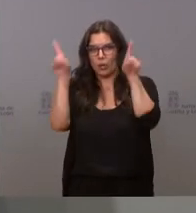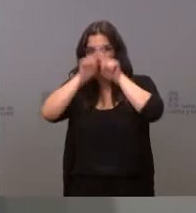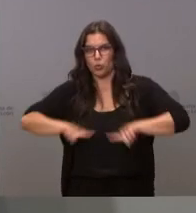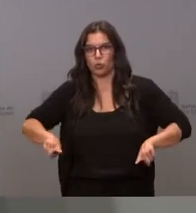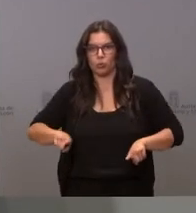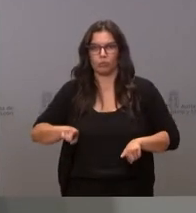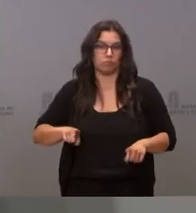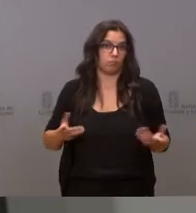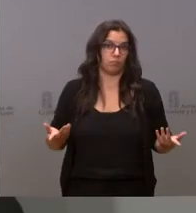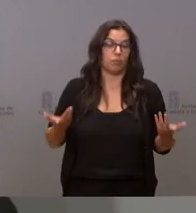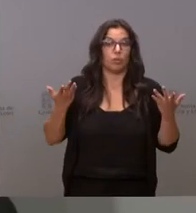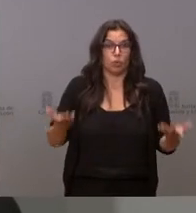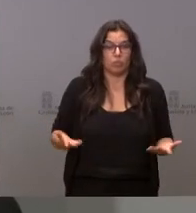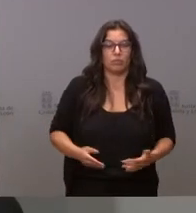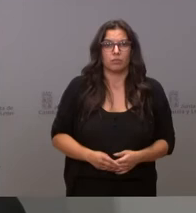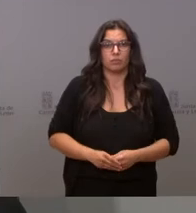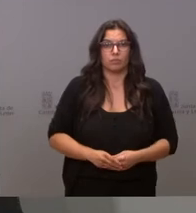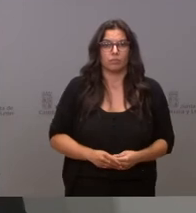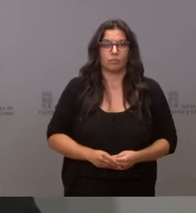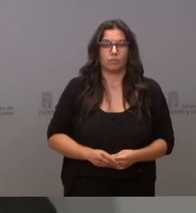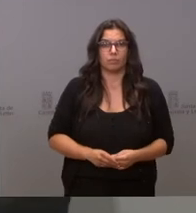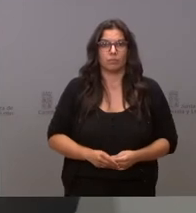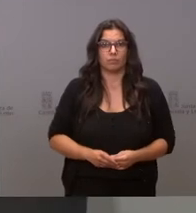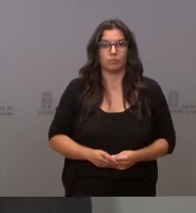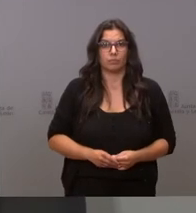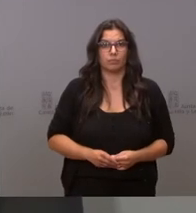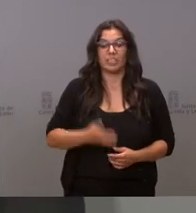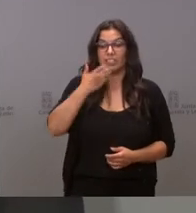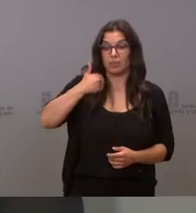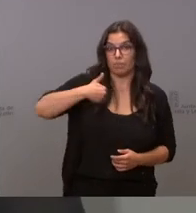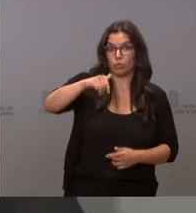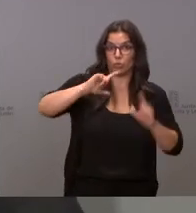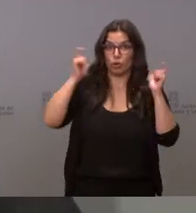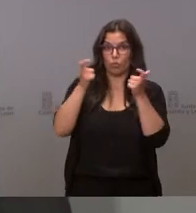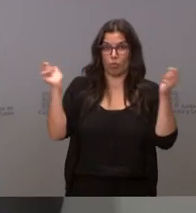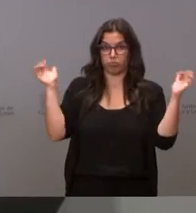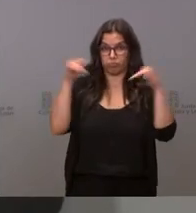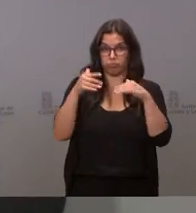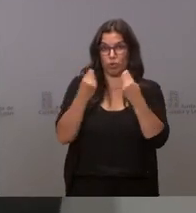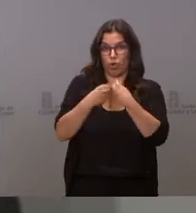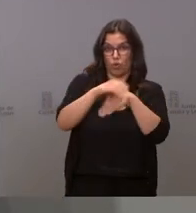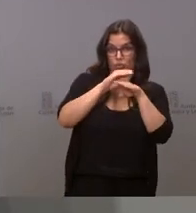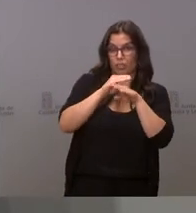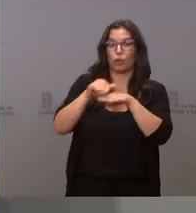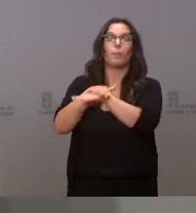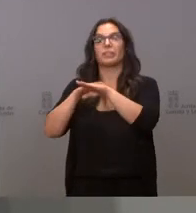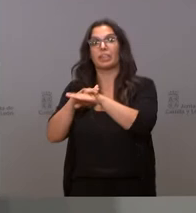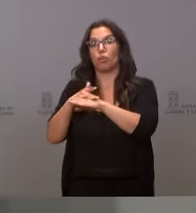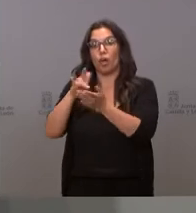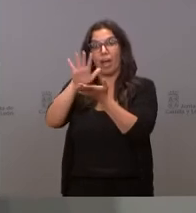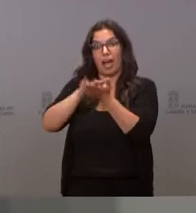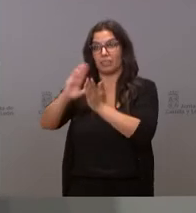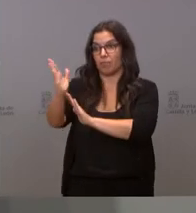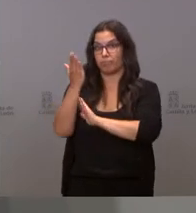Por tanto, si en el próximo Consejo Interterritorial no se presentan esas actas,